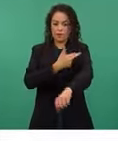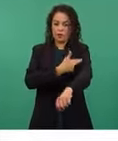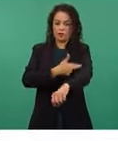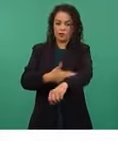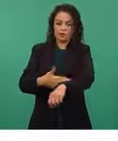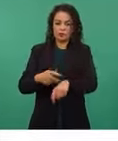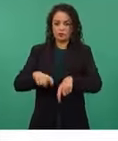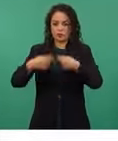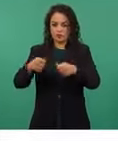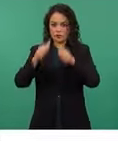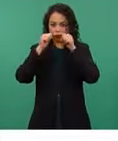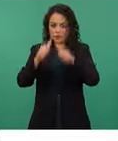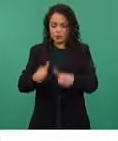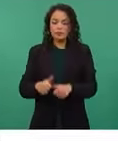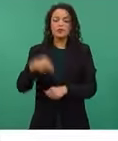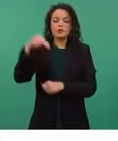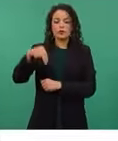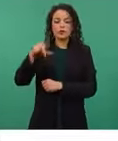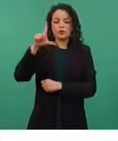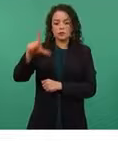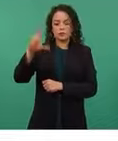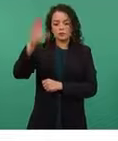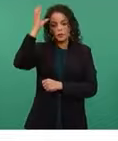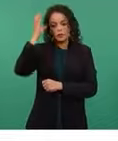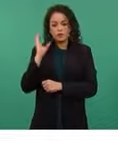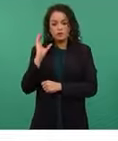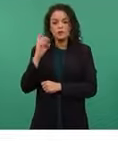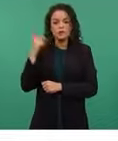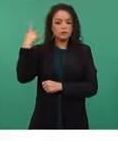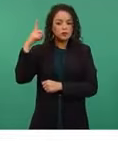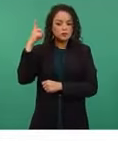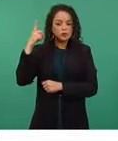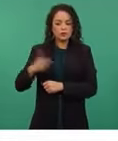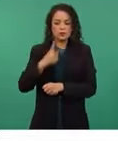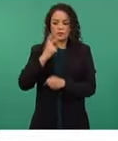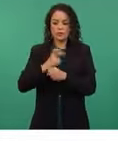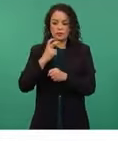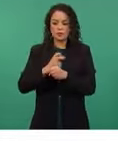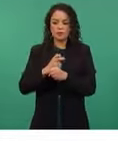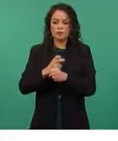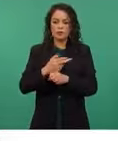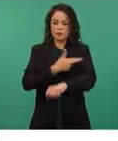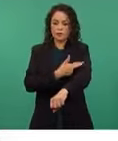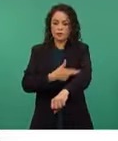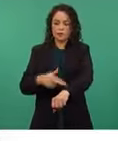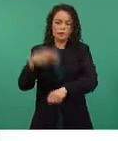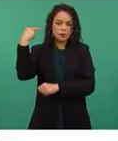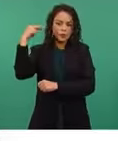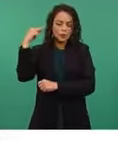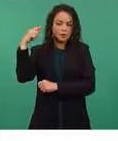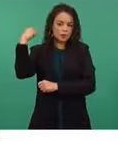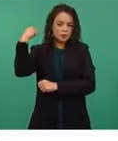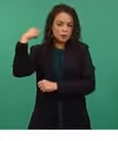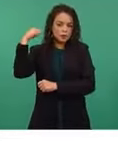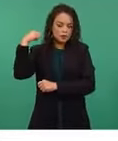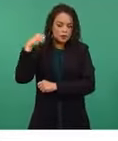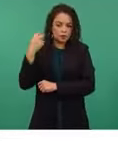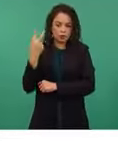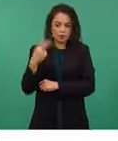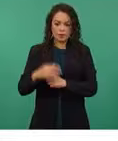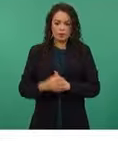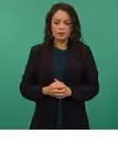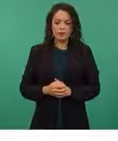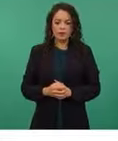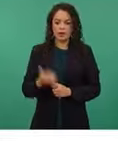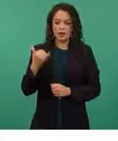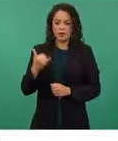atendió Nuevo León, Coahuila y Durango. En la dos, Veracruz y Tabasco. Y en la distribución terrestre, 97